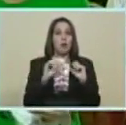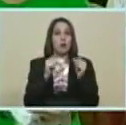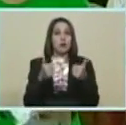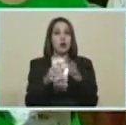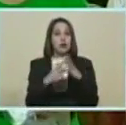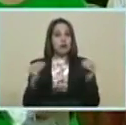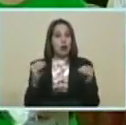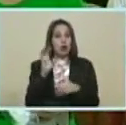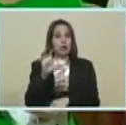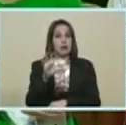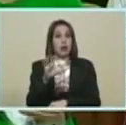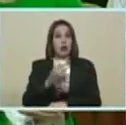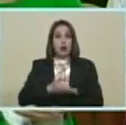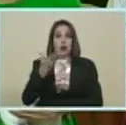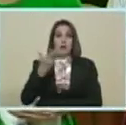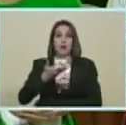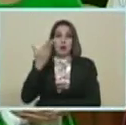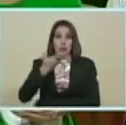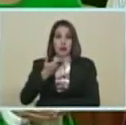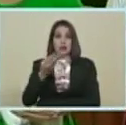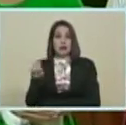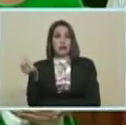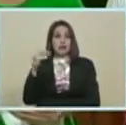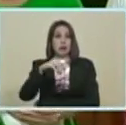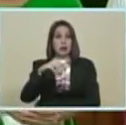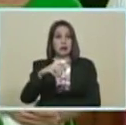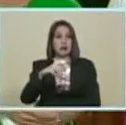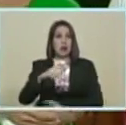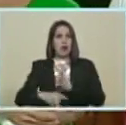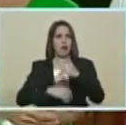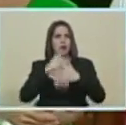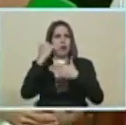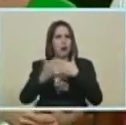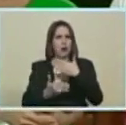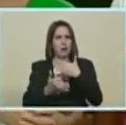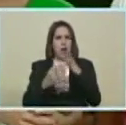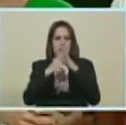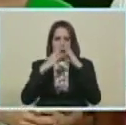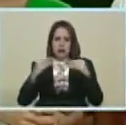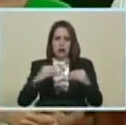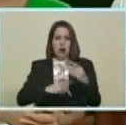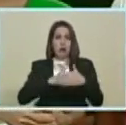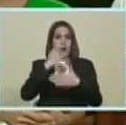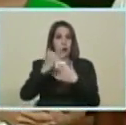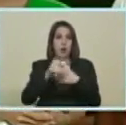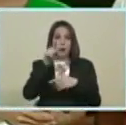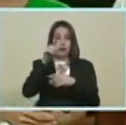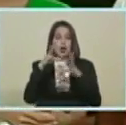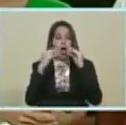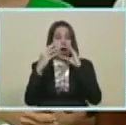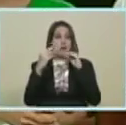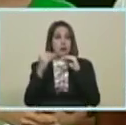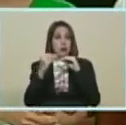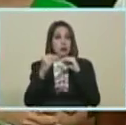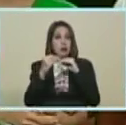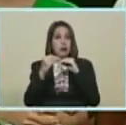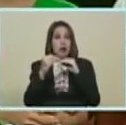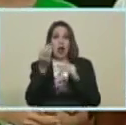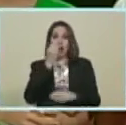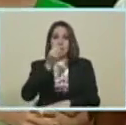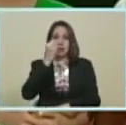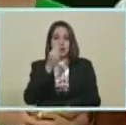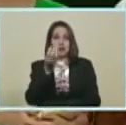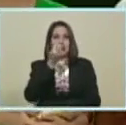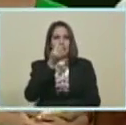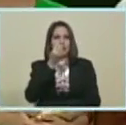Es muy importante Añadir Este programa Al resto de los programas De los cuales usted habló El programa De alimentación